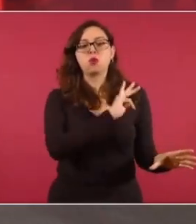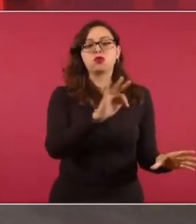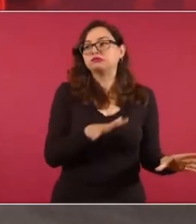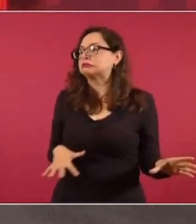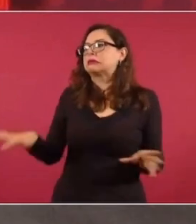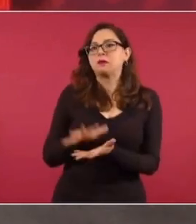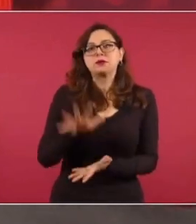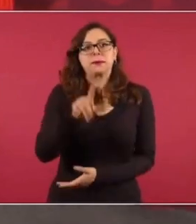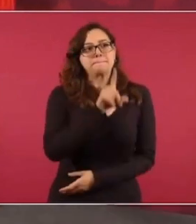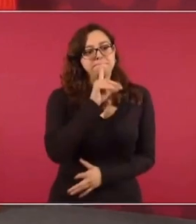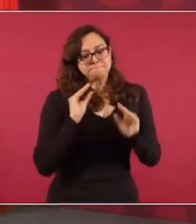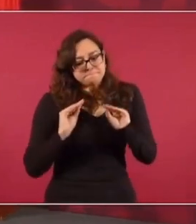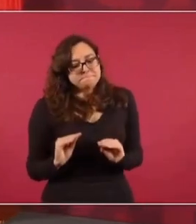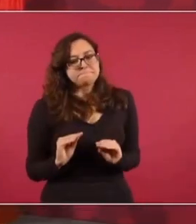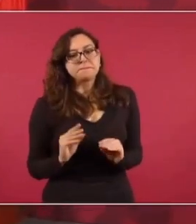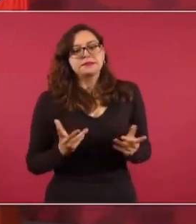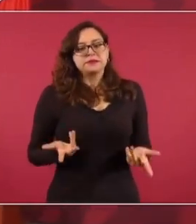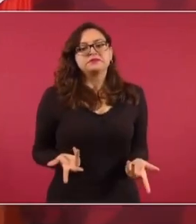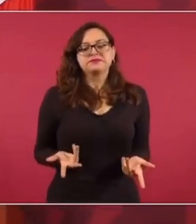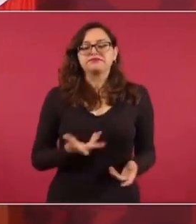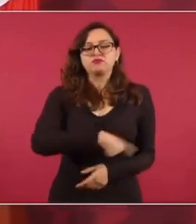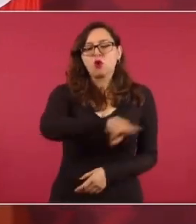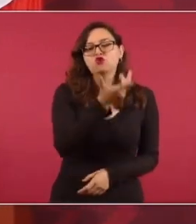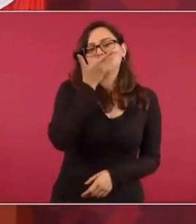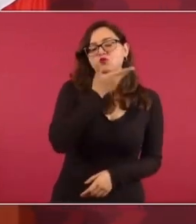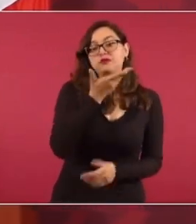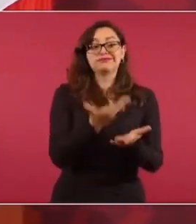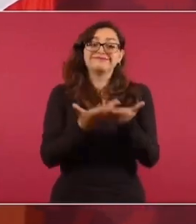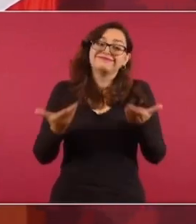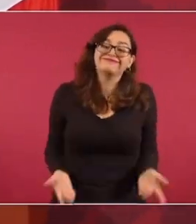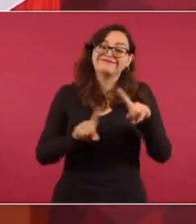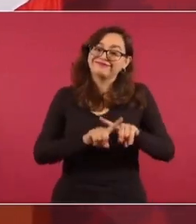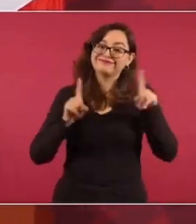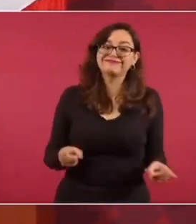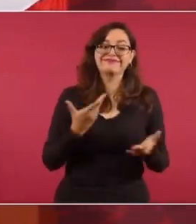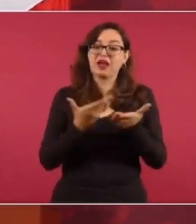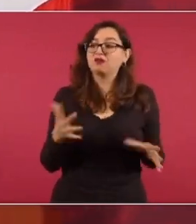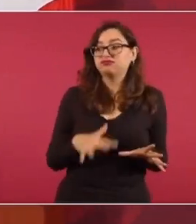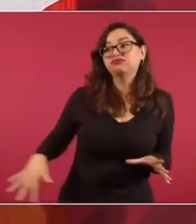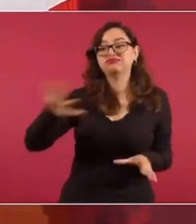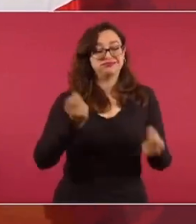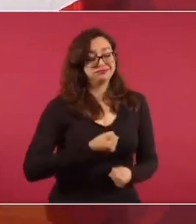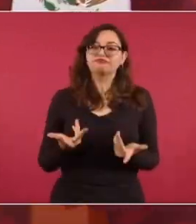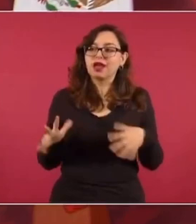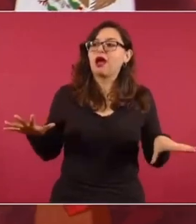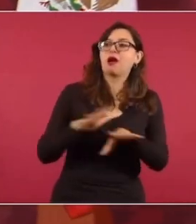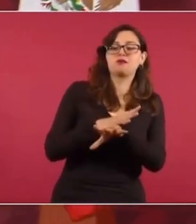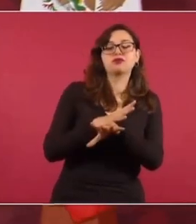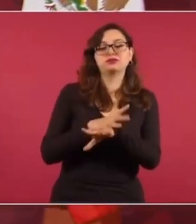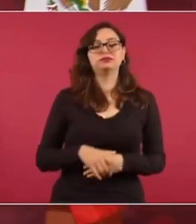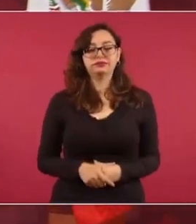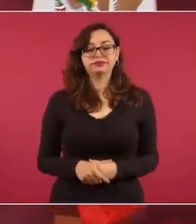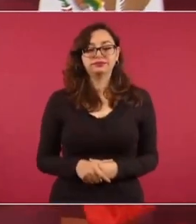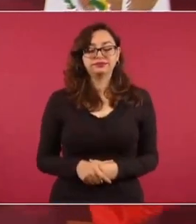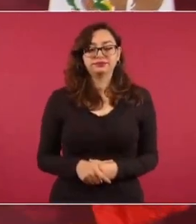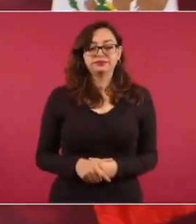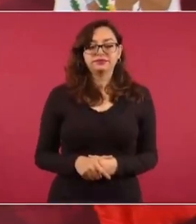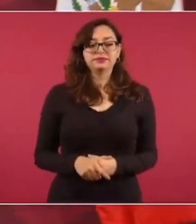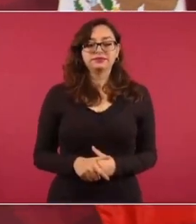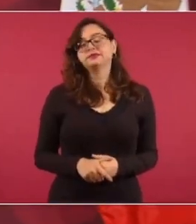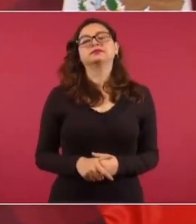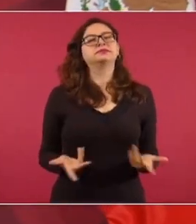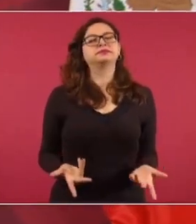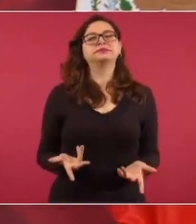ahora es distinto, ya hay cambios, lo he venido diciendo, cuando hablábamos de transformación,